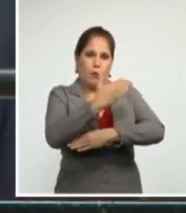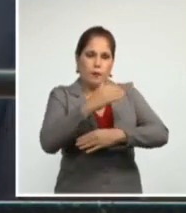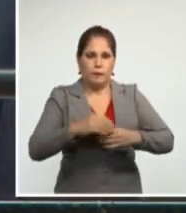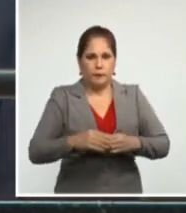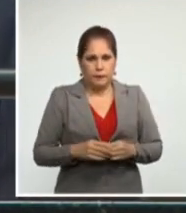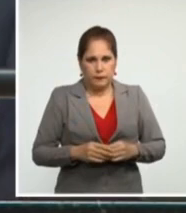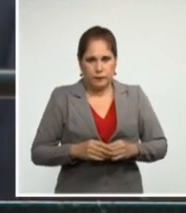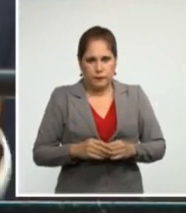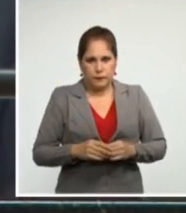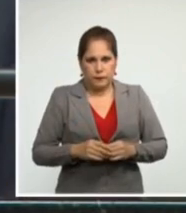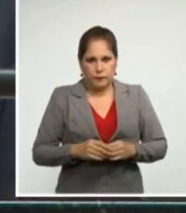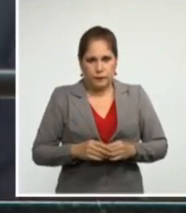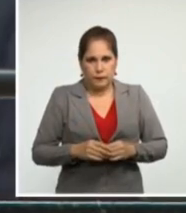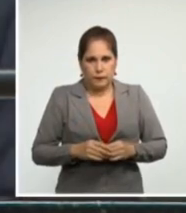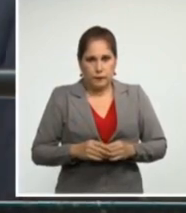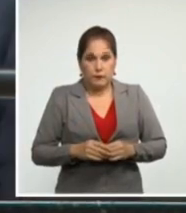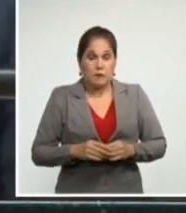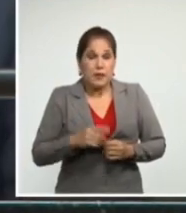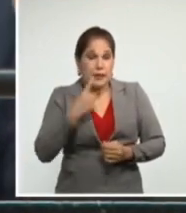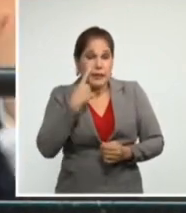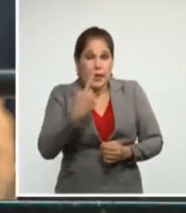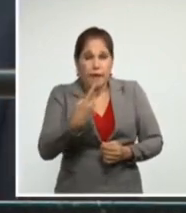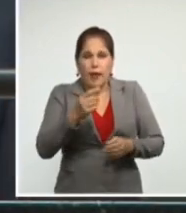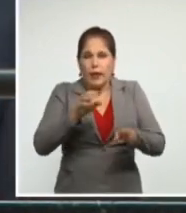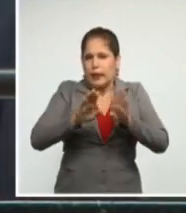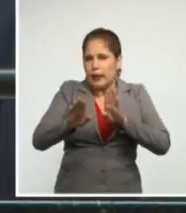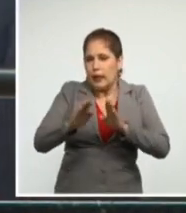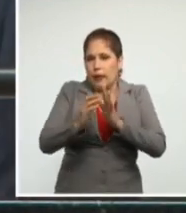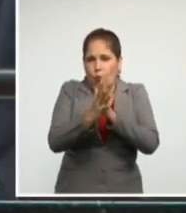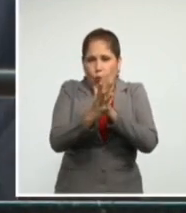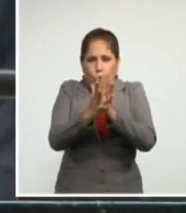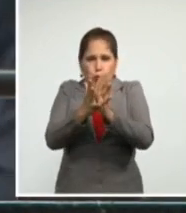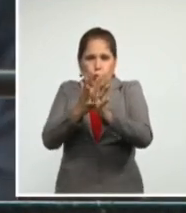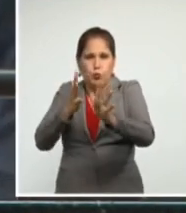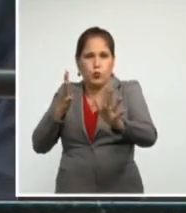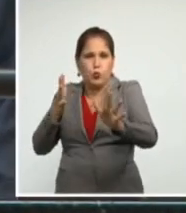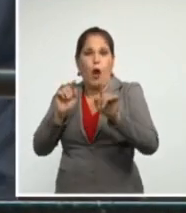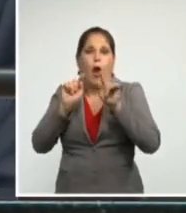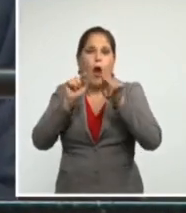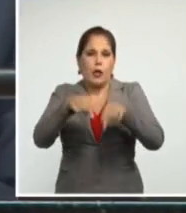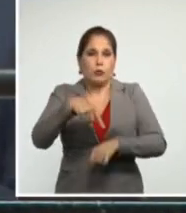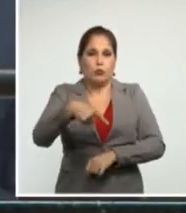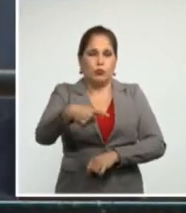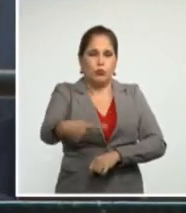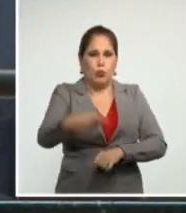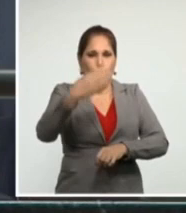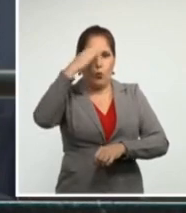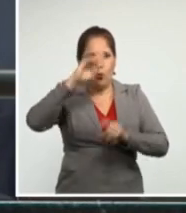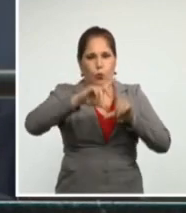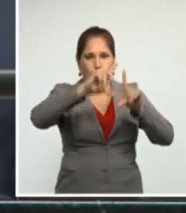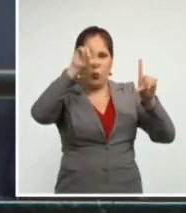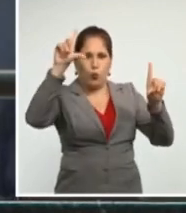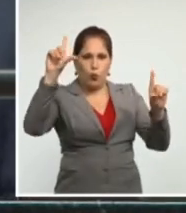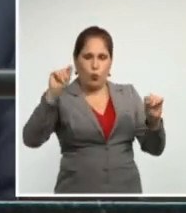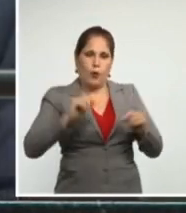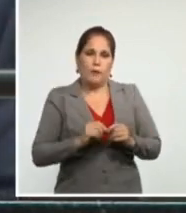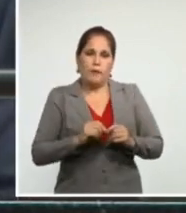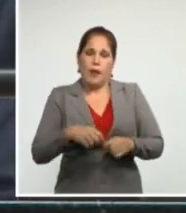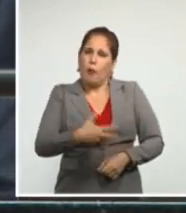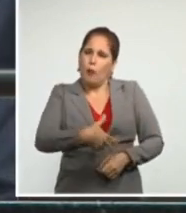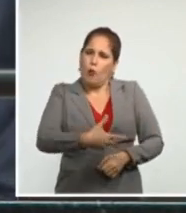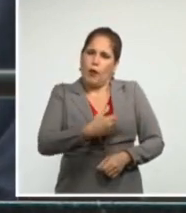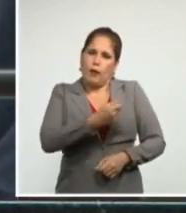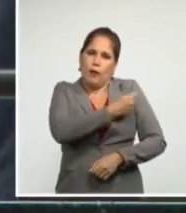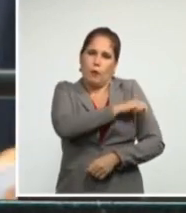visibles en largas colas que a diario agobian a los cubanos